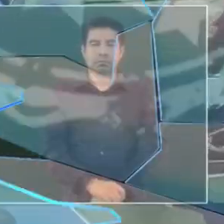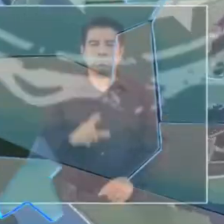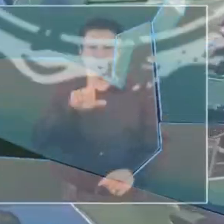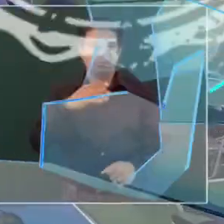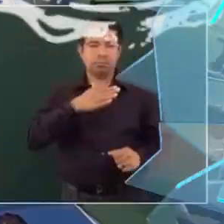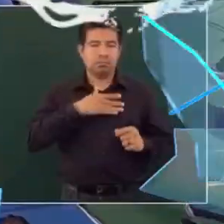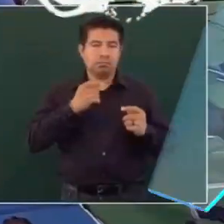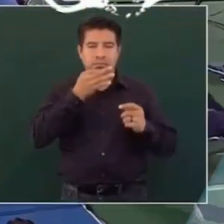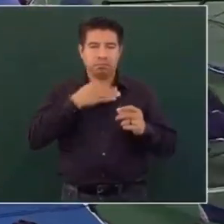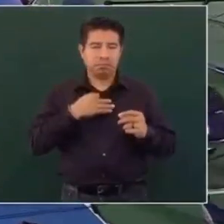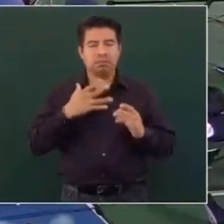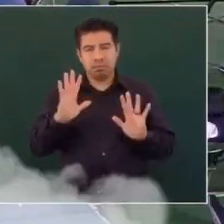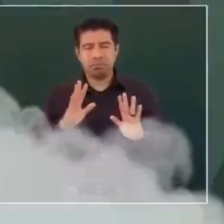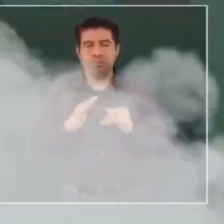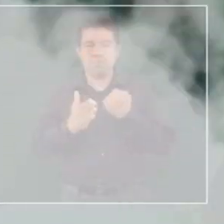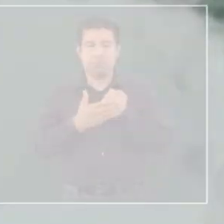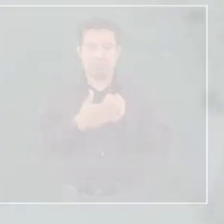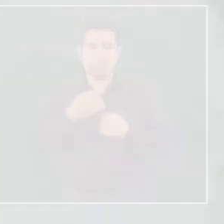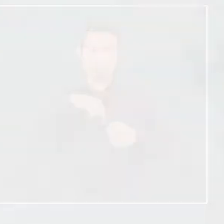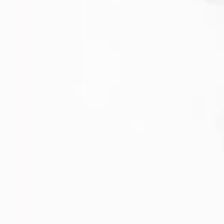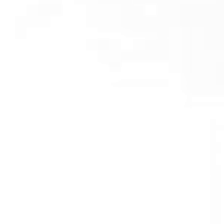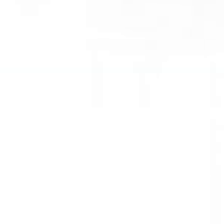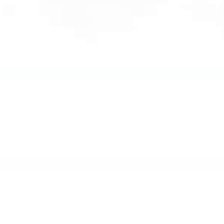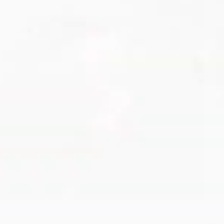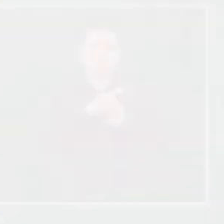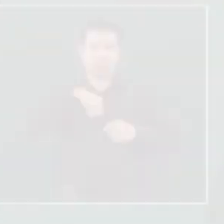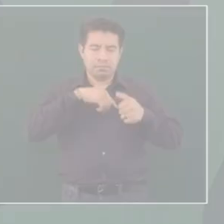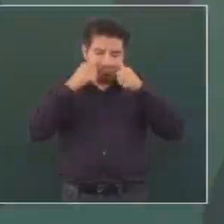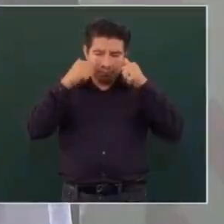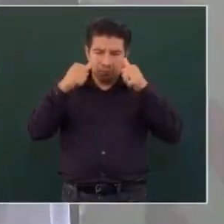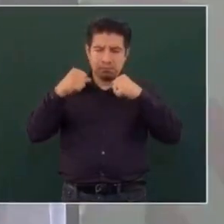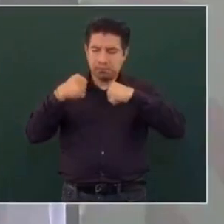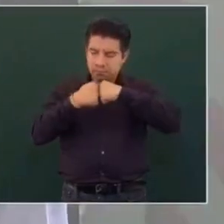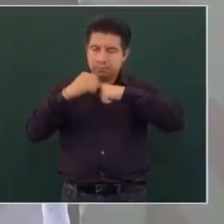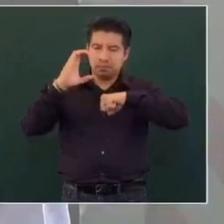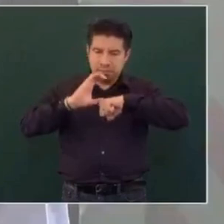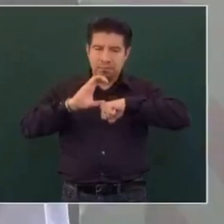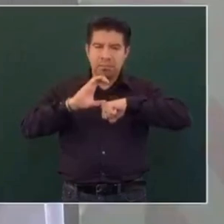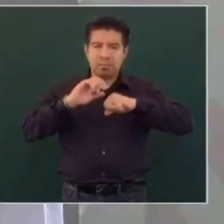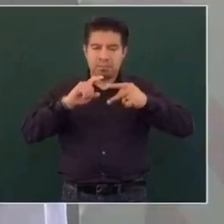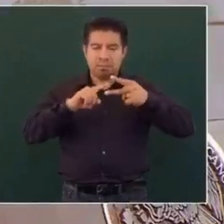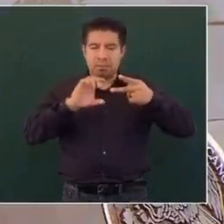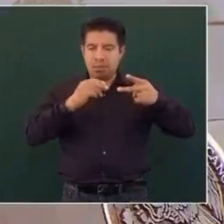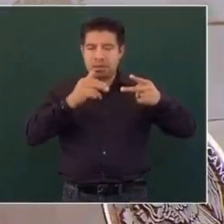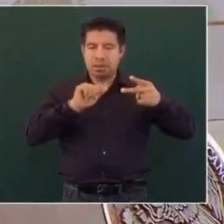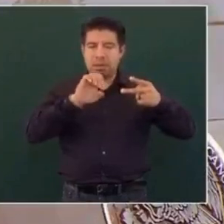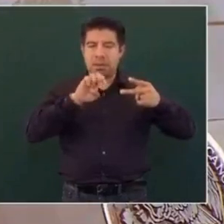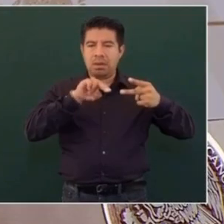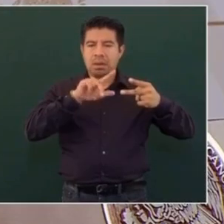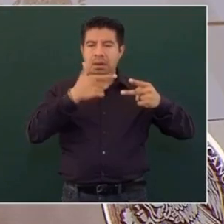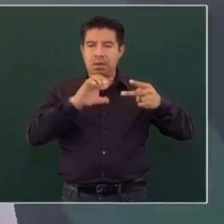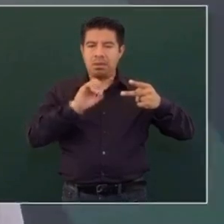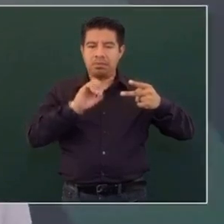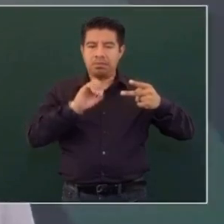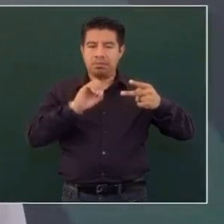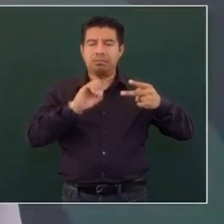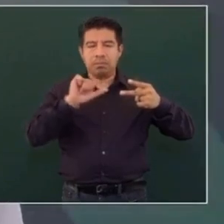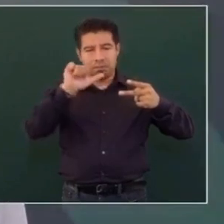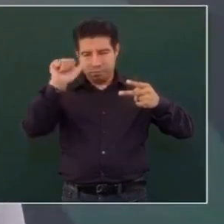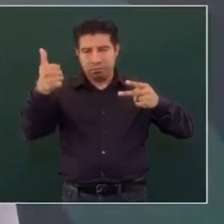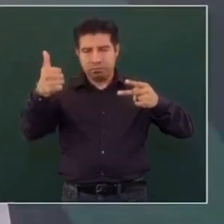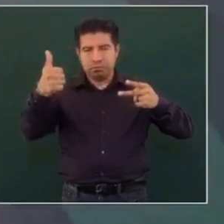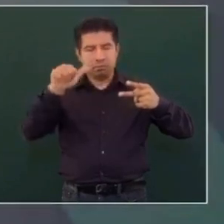Acerca de los problemas que hace referencia, estamos atendiéndolos, los de frontera con Malapa, los de Chenaló y otros